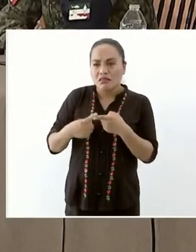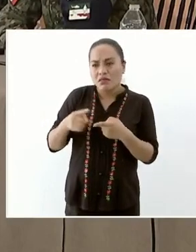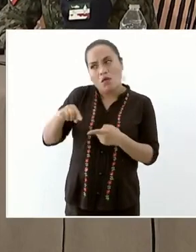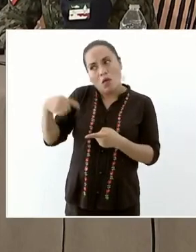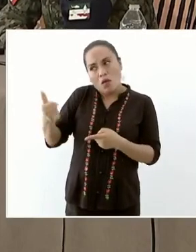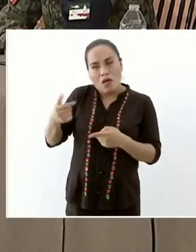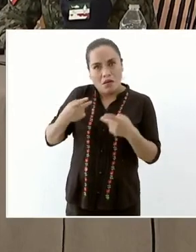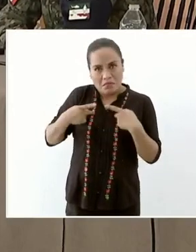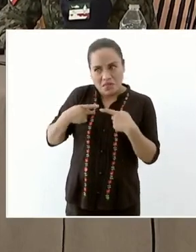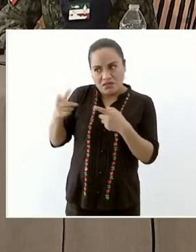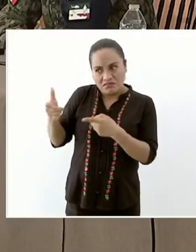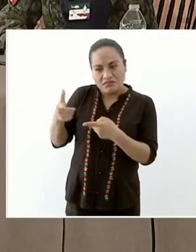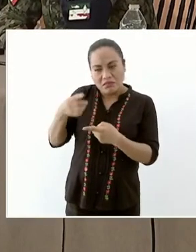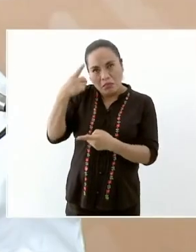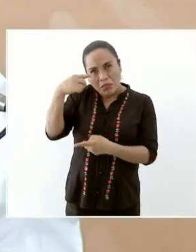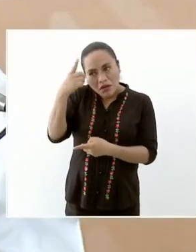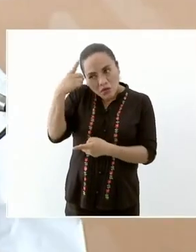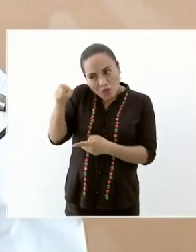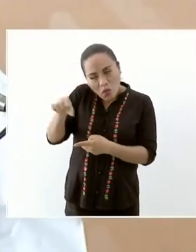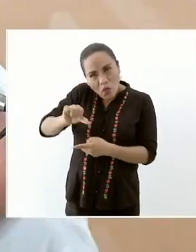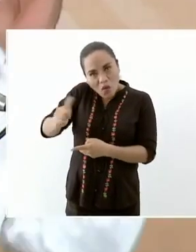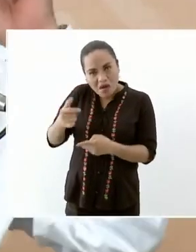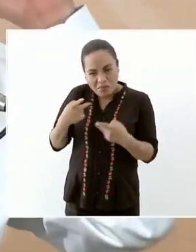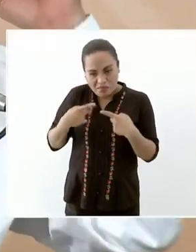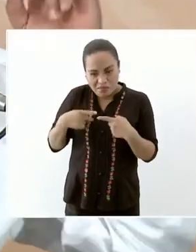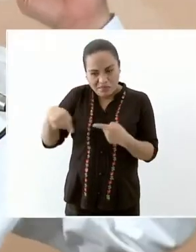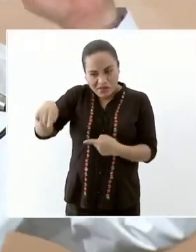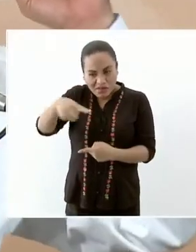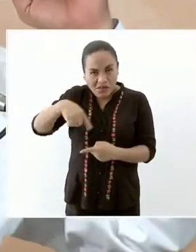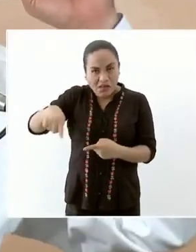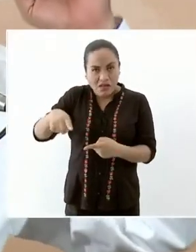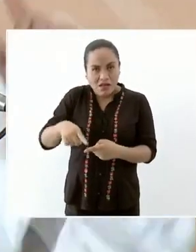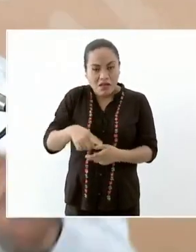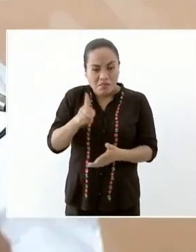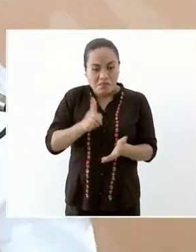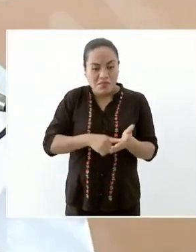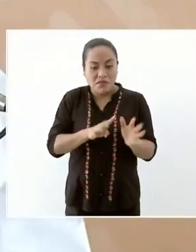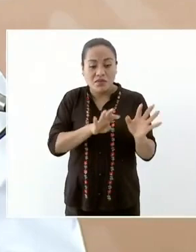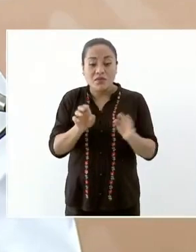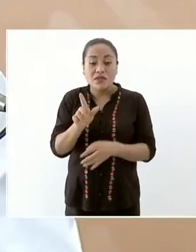tres mil hectáreas desde 1979